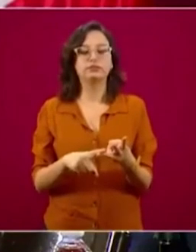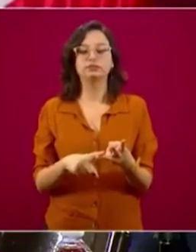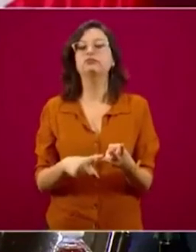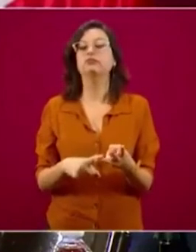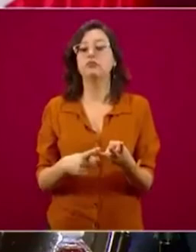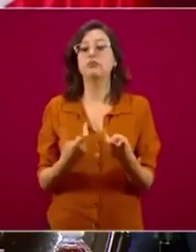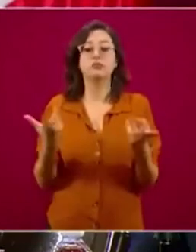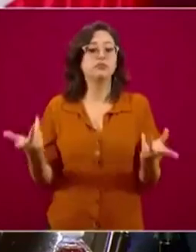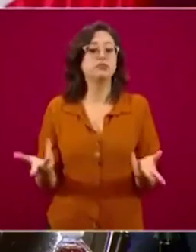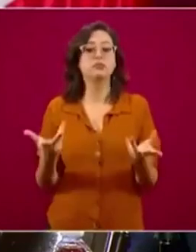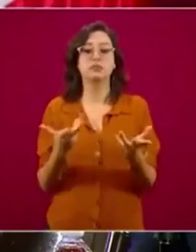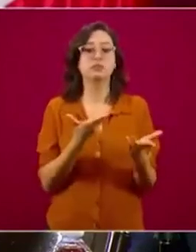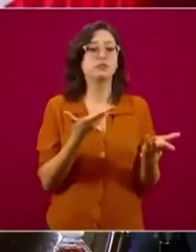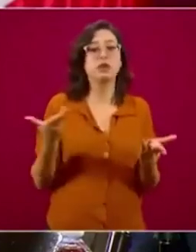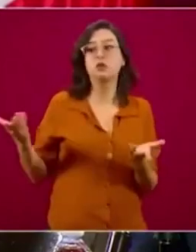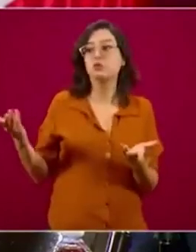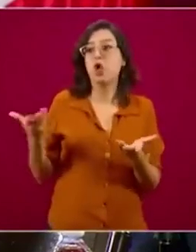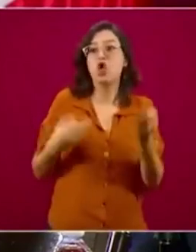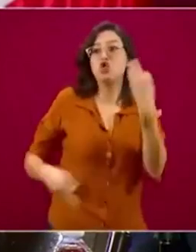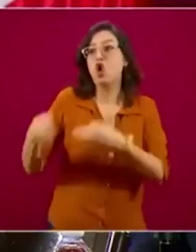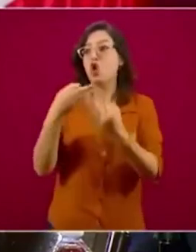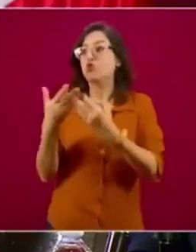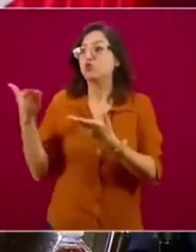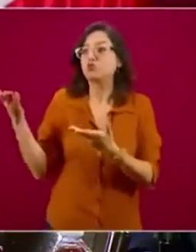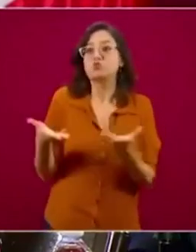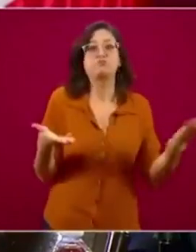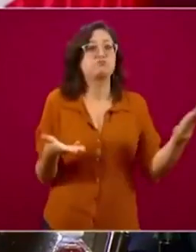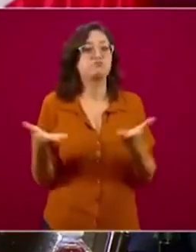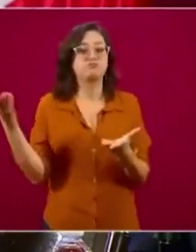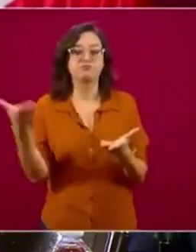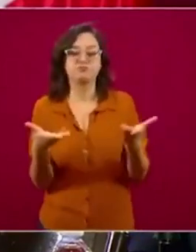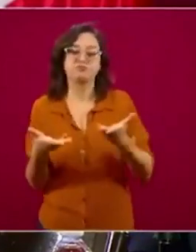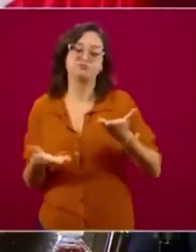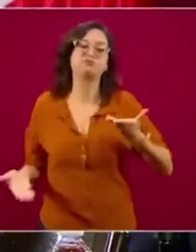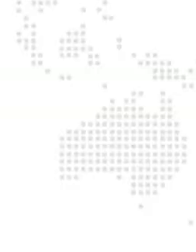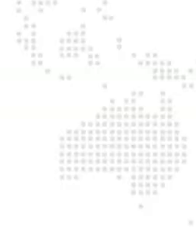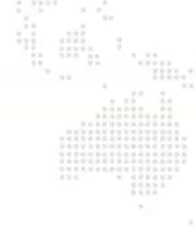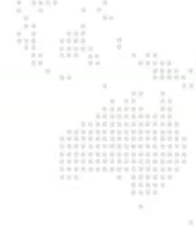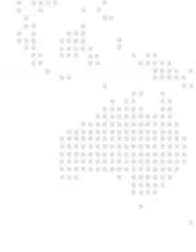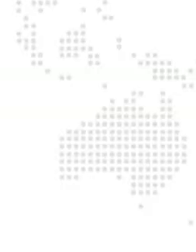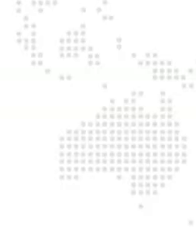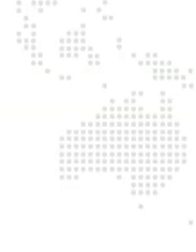camino del multilateralismo y la cooperación.